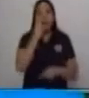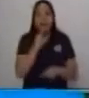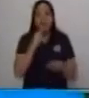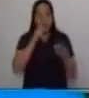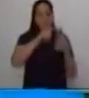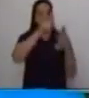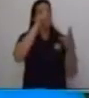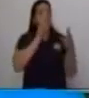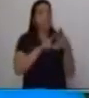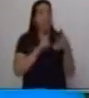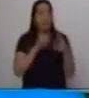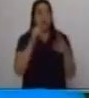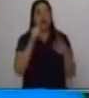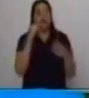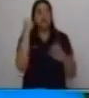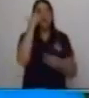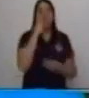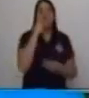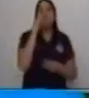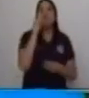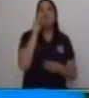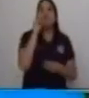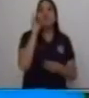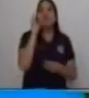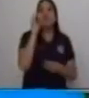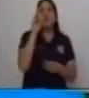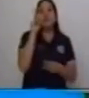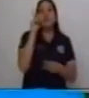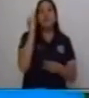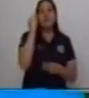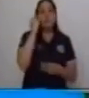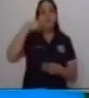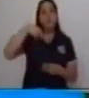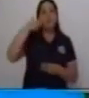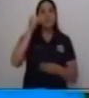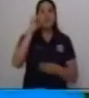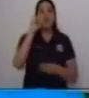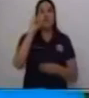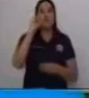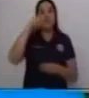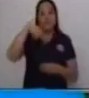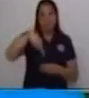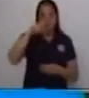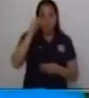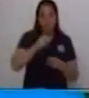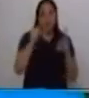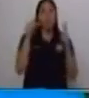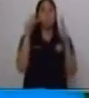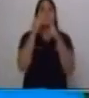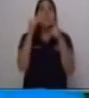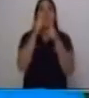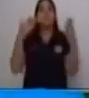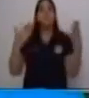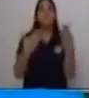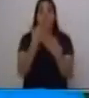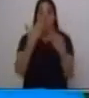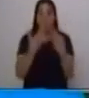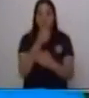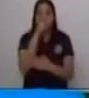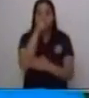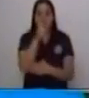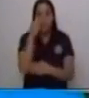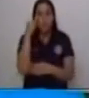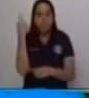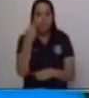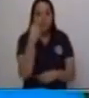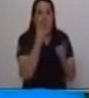proposición sintaxis y subordinación con esto terminamos la clase de hoy